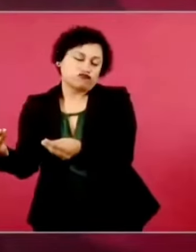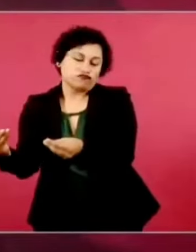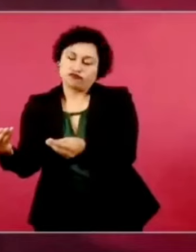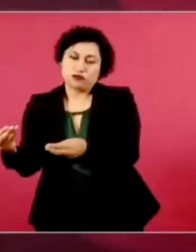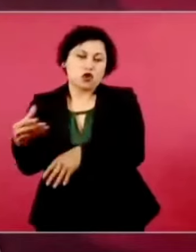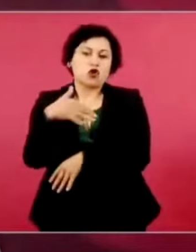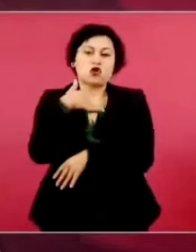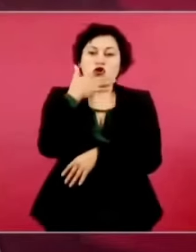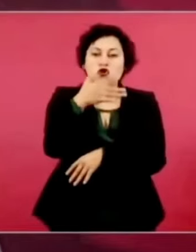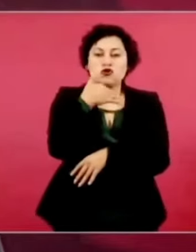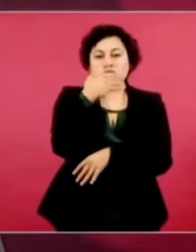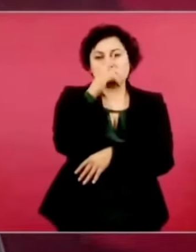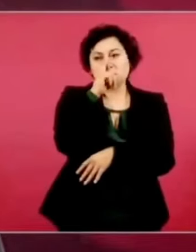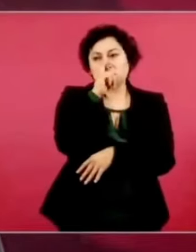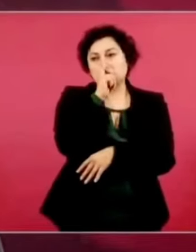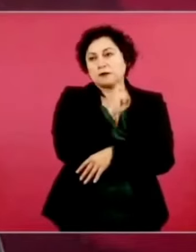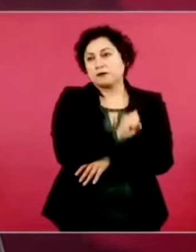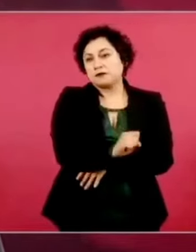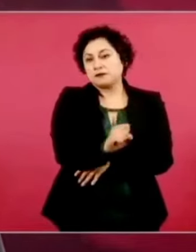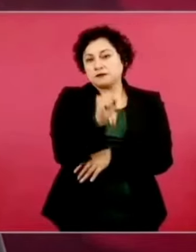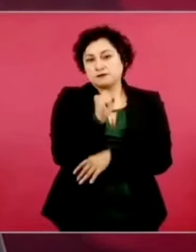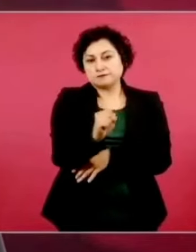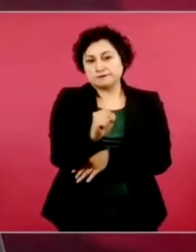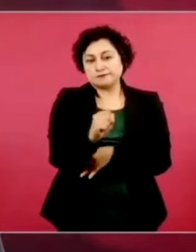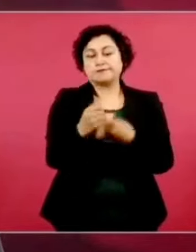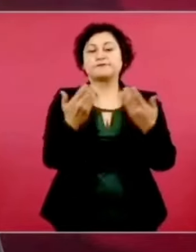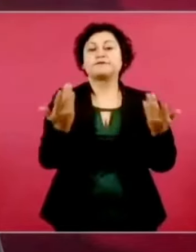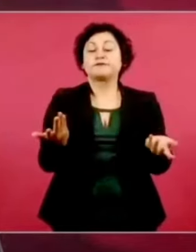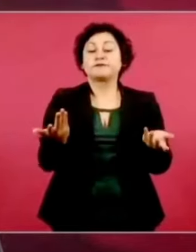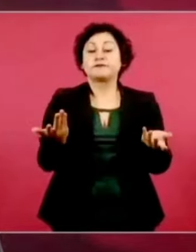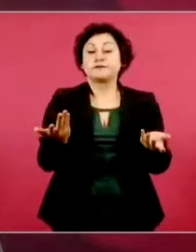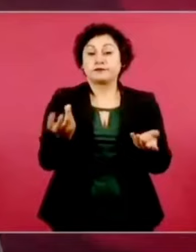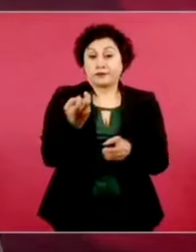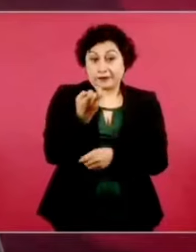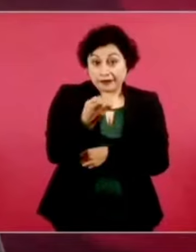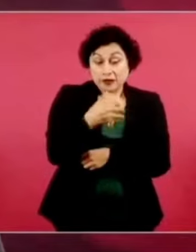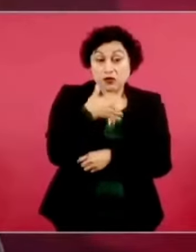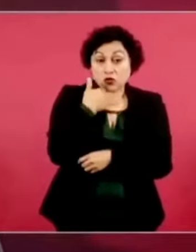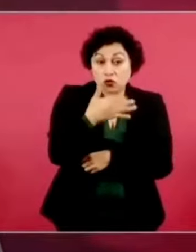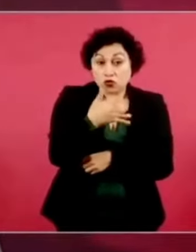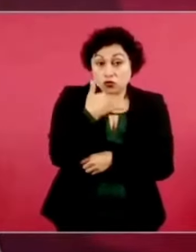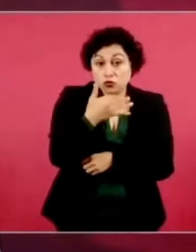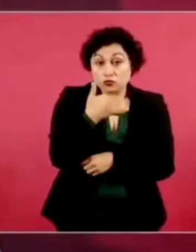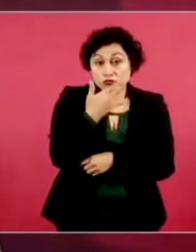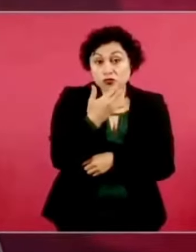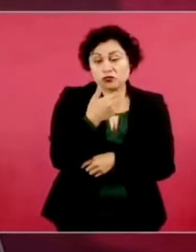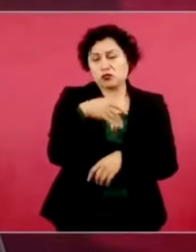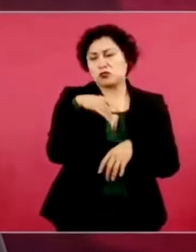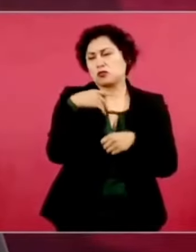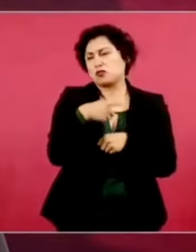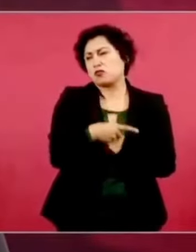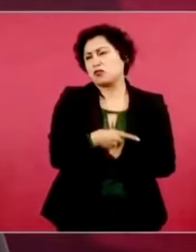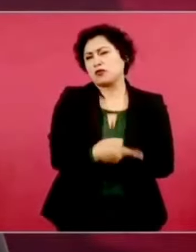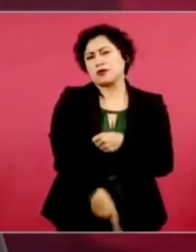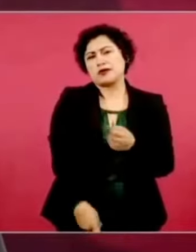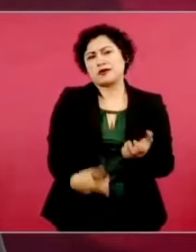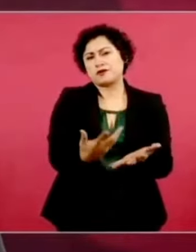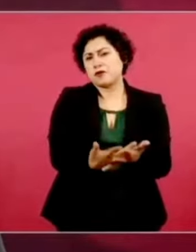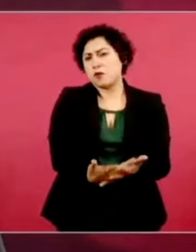Nada dañó más a México que la deshonestidad de los gobernantes.